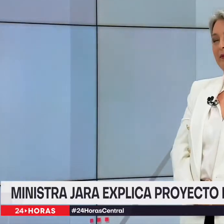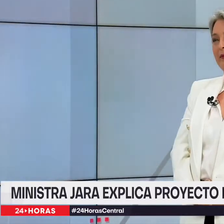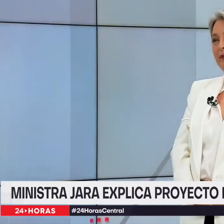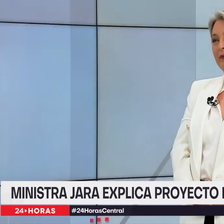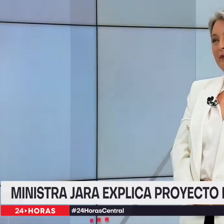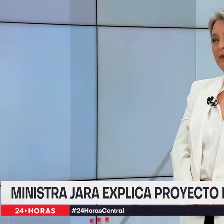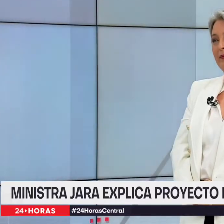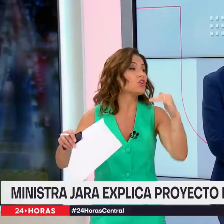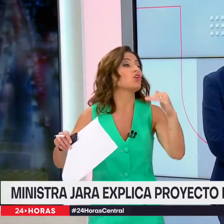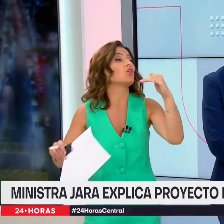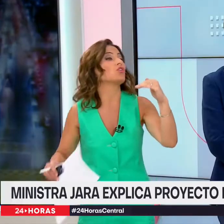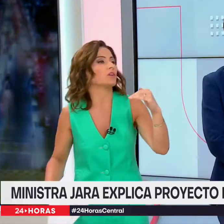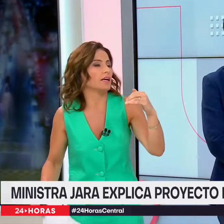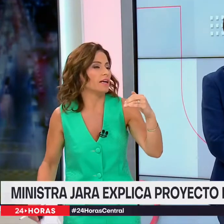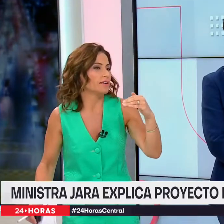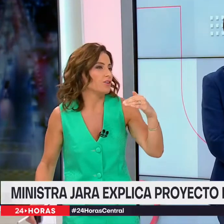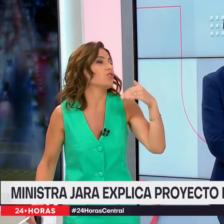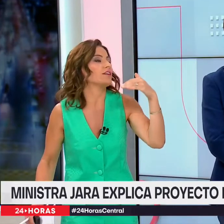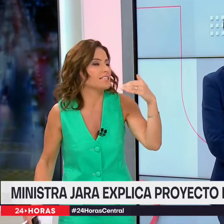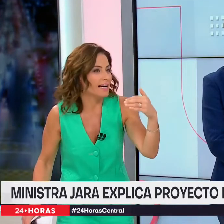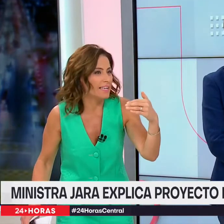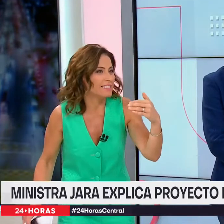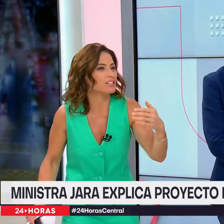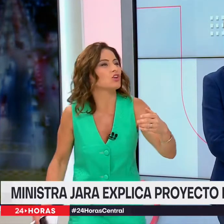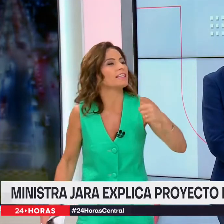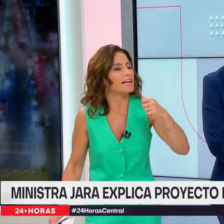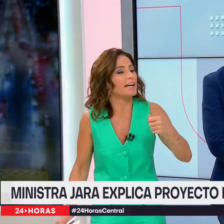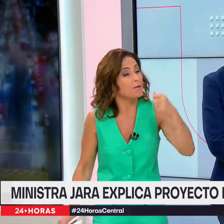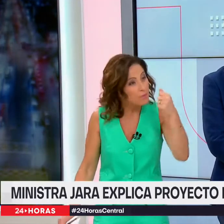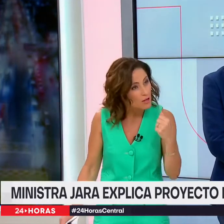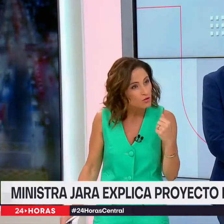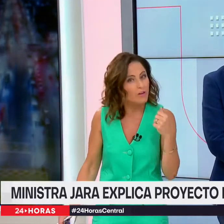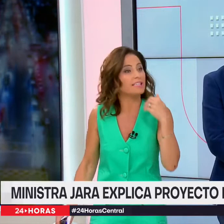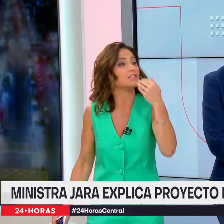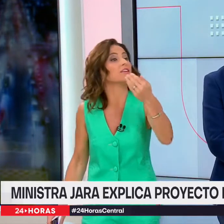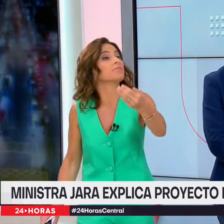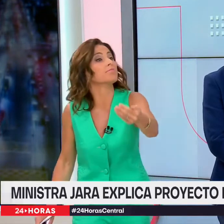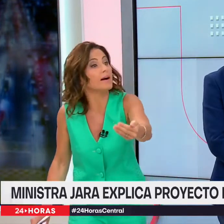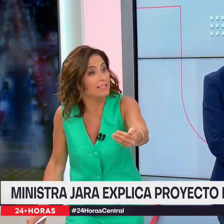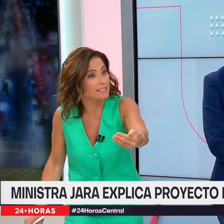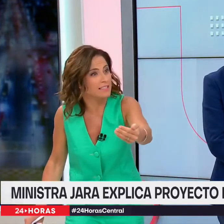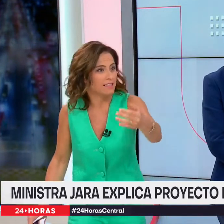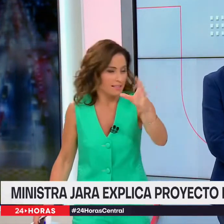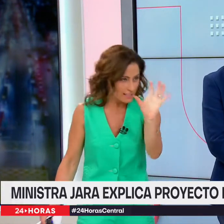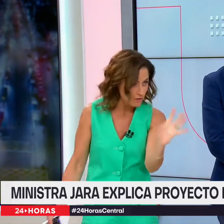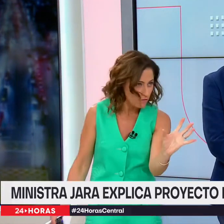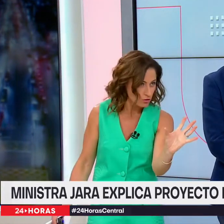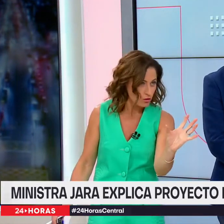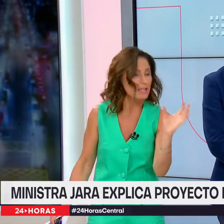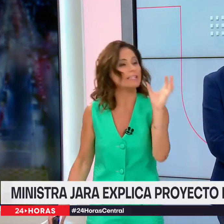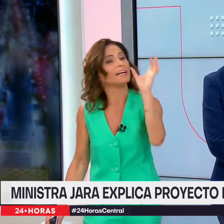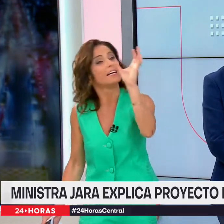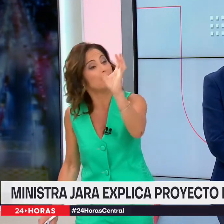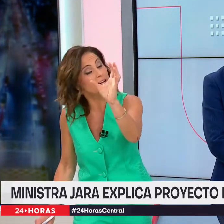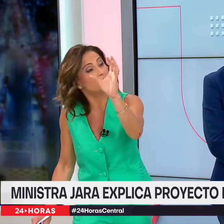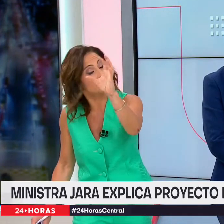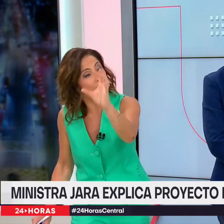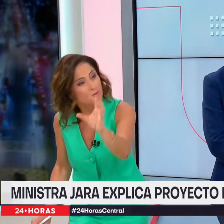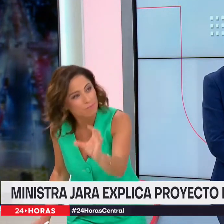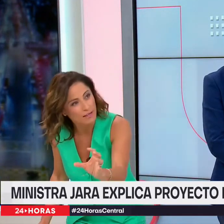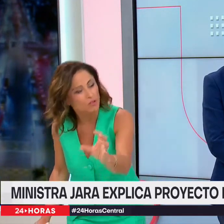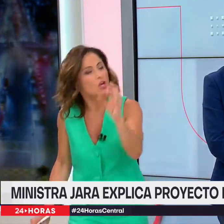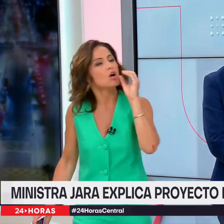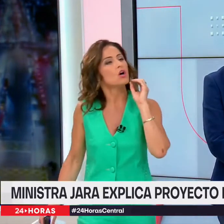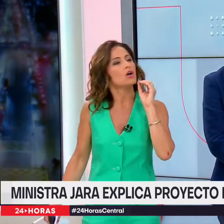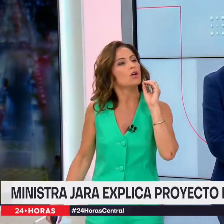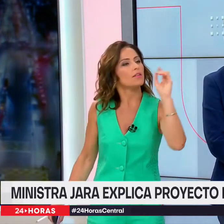pensión en relación con lo que se gana, ¿cierto? El que gana menos va a recibir más de ese fondo y el que gana más va